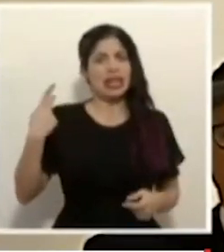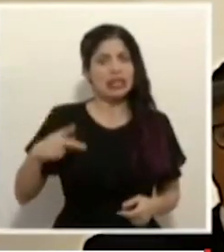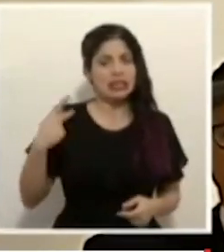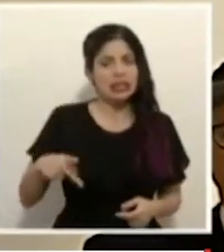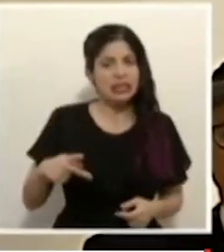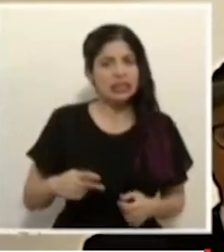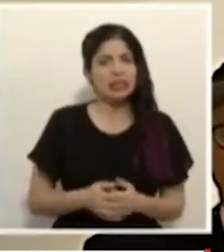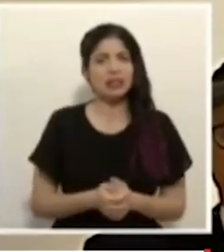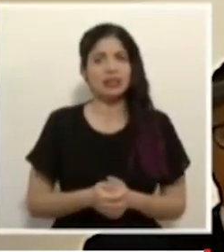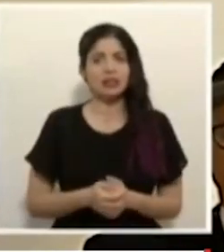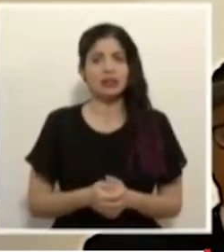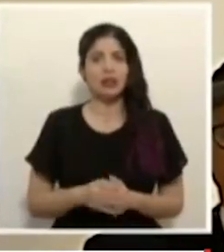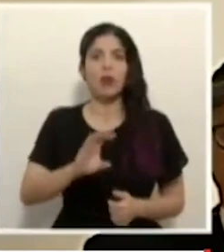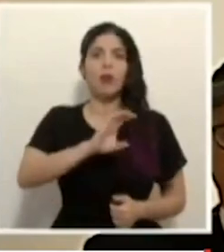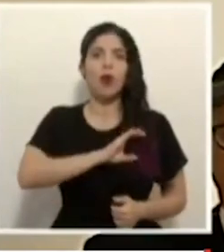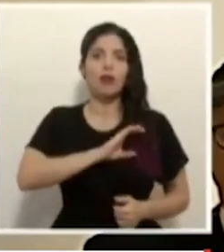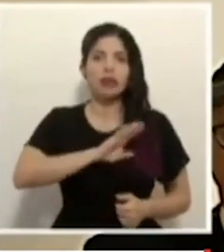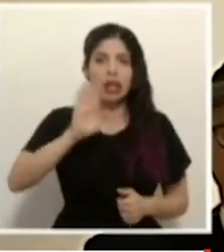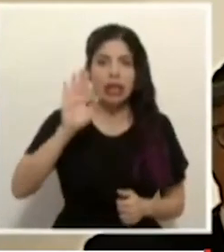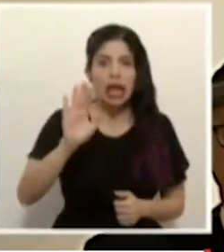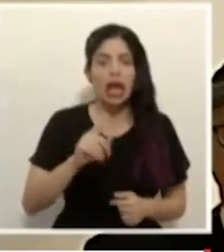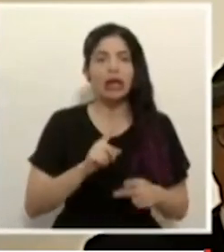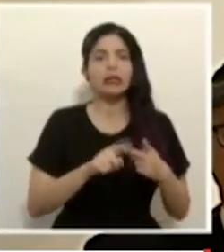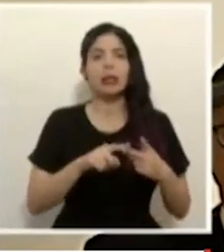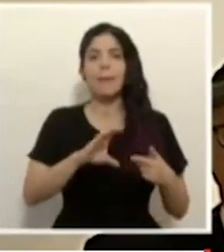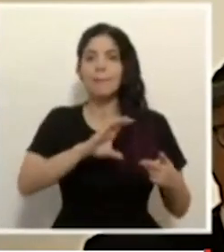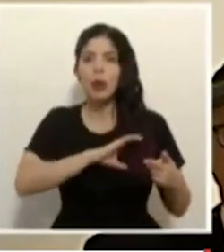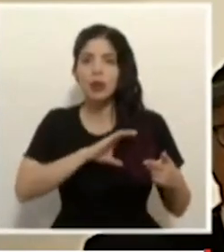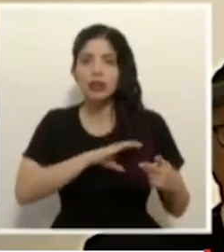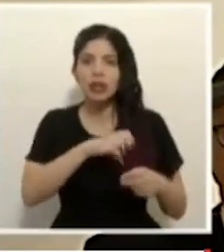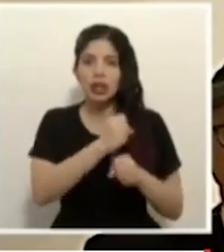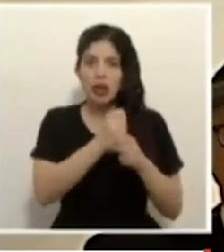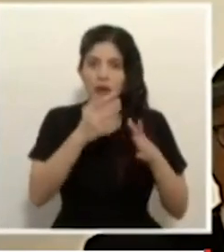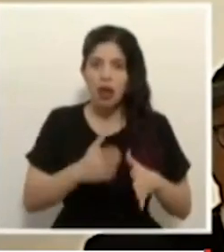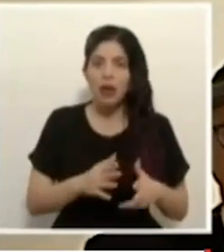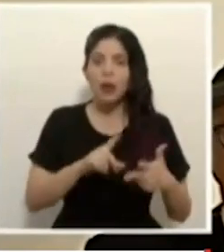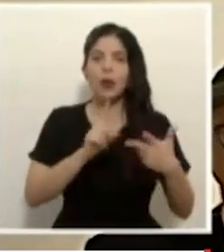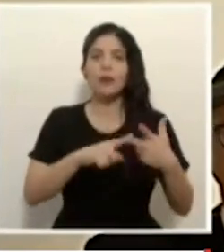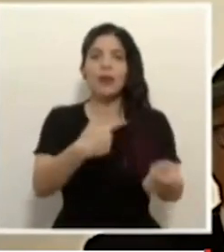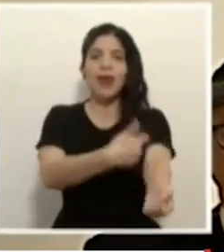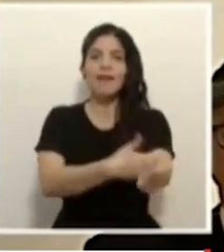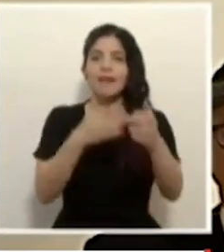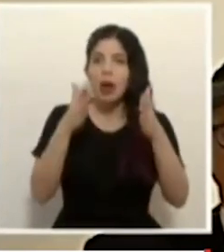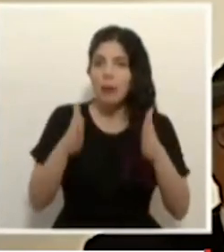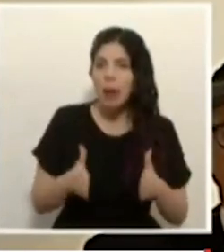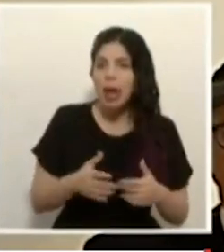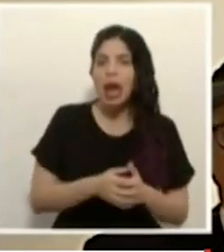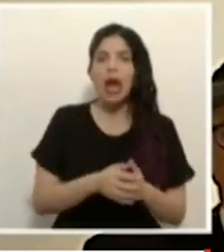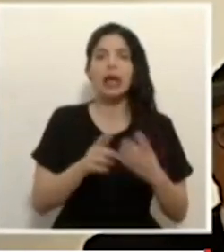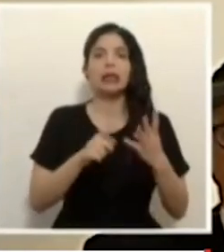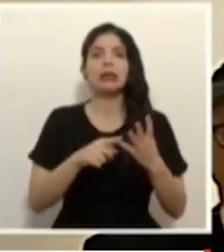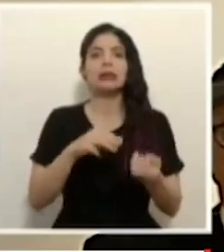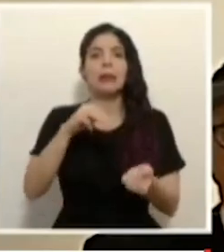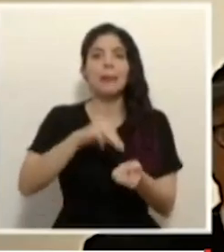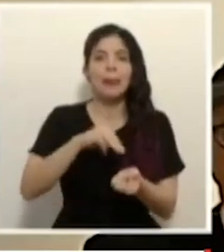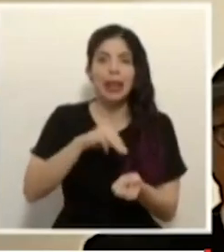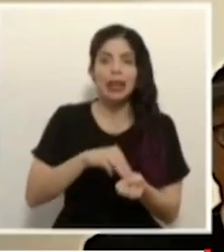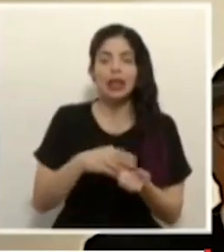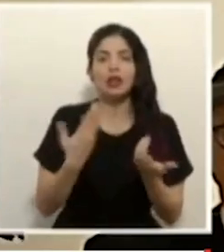Los oficiales de tránsito, las personas de la policía, las personas enfermeras, las personas médicos,